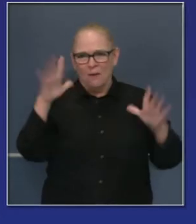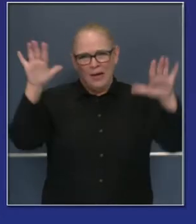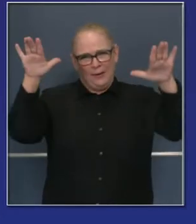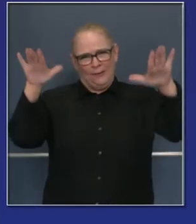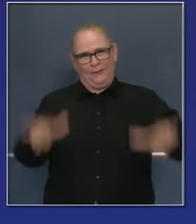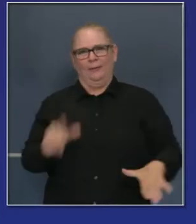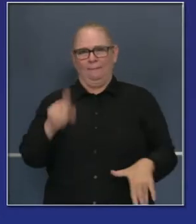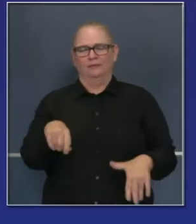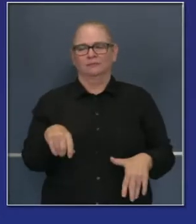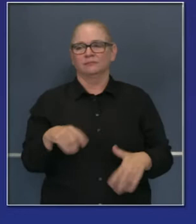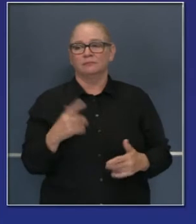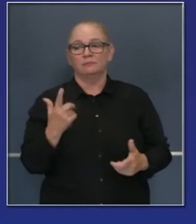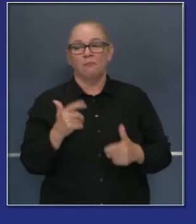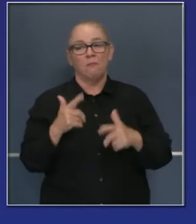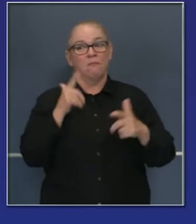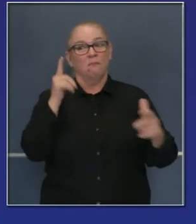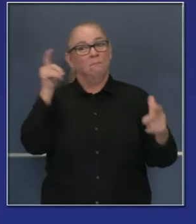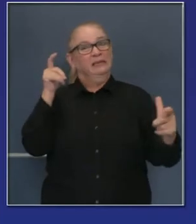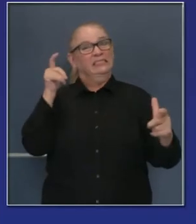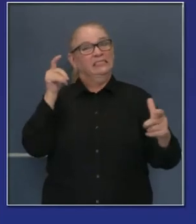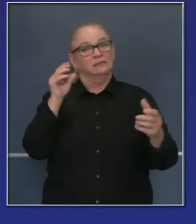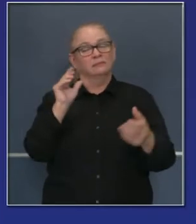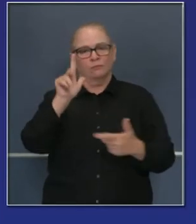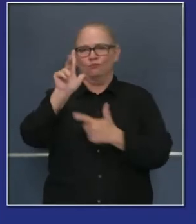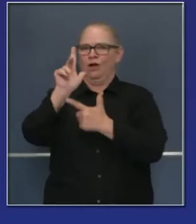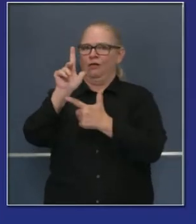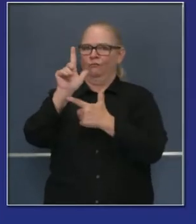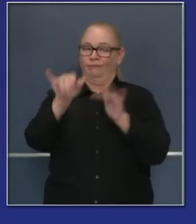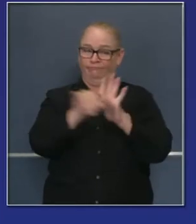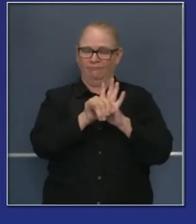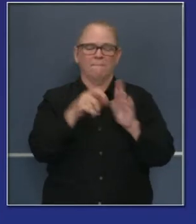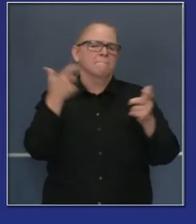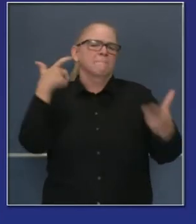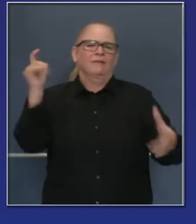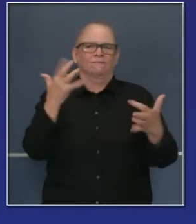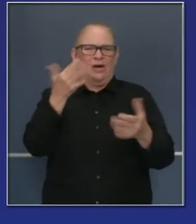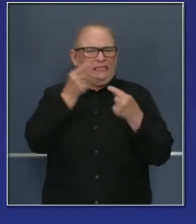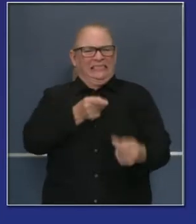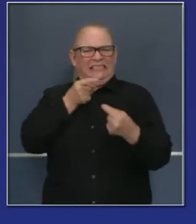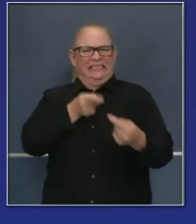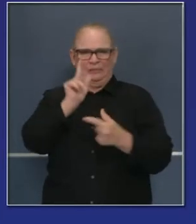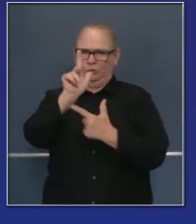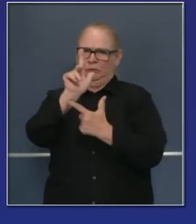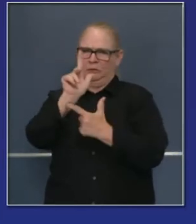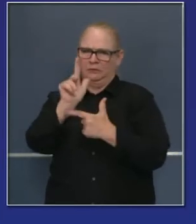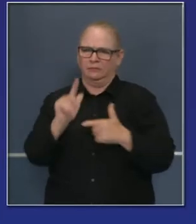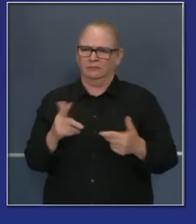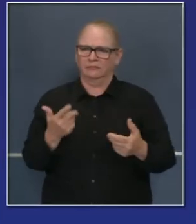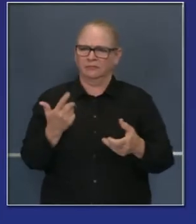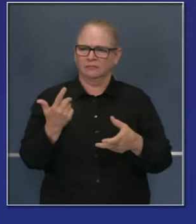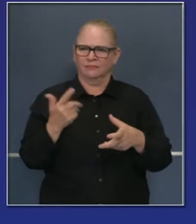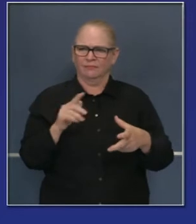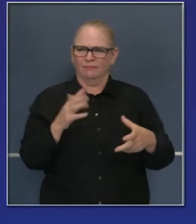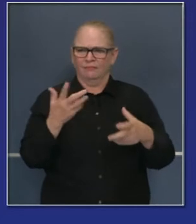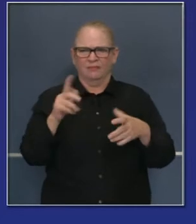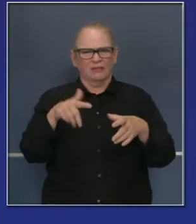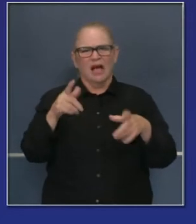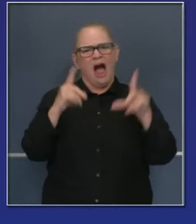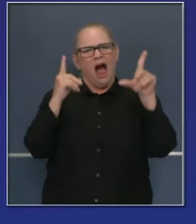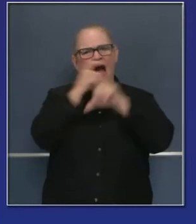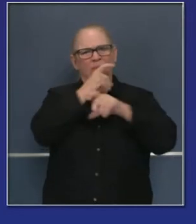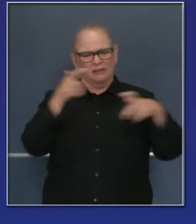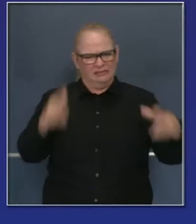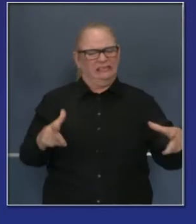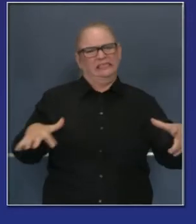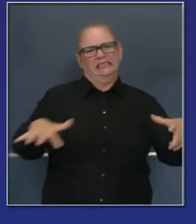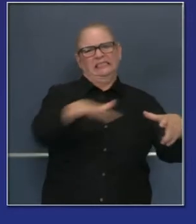impacto tal vez actualmente son los 23 incendios mayores, que son incendios complejos, que arden aún en un